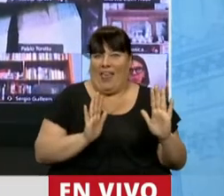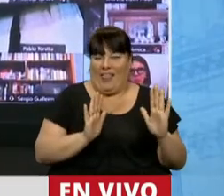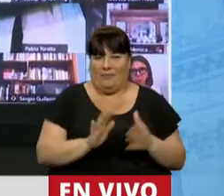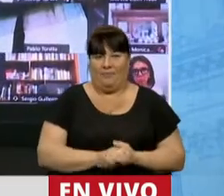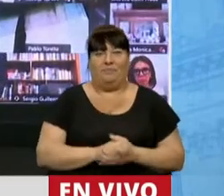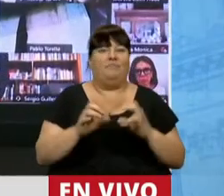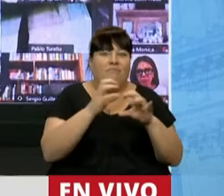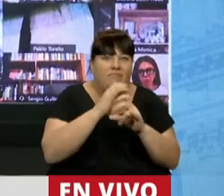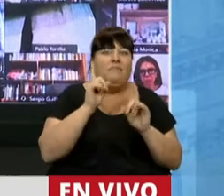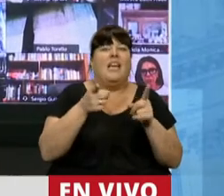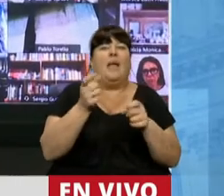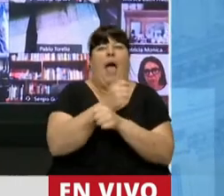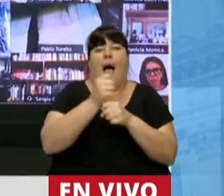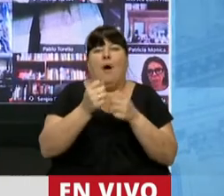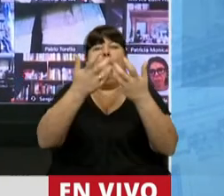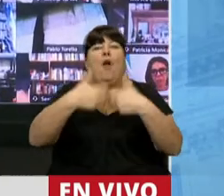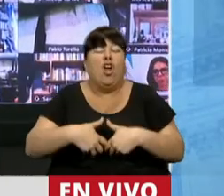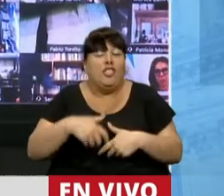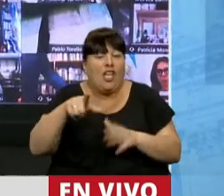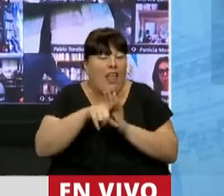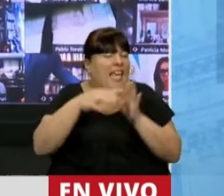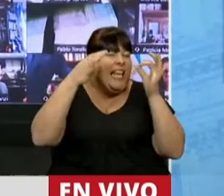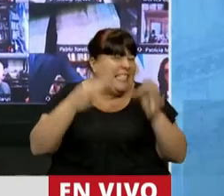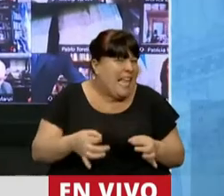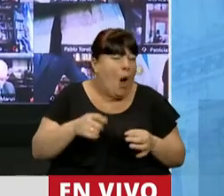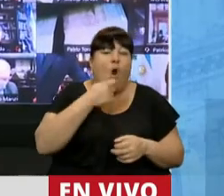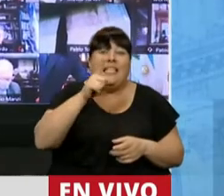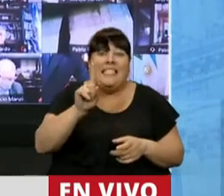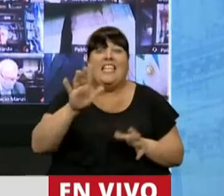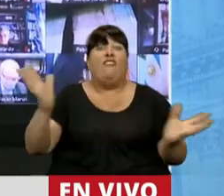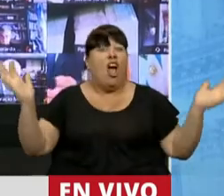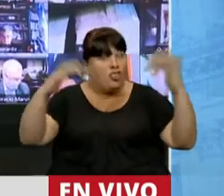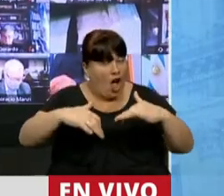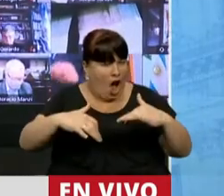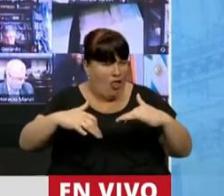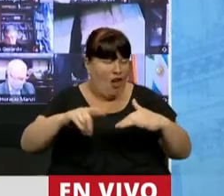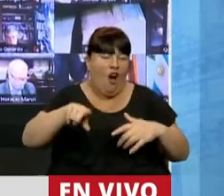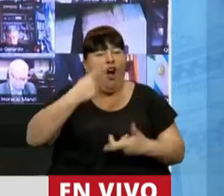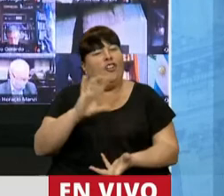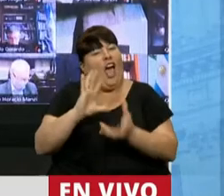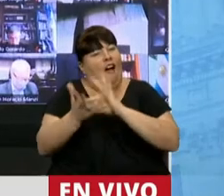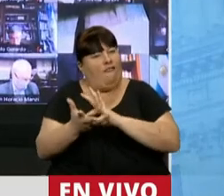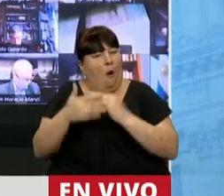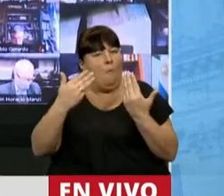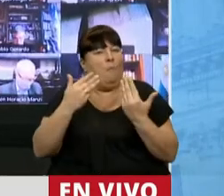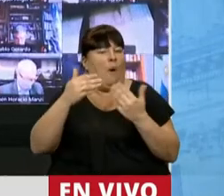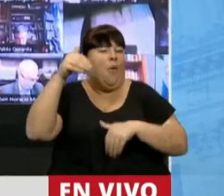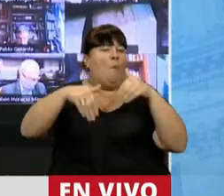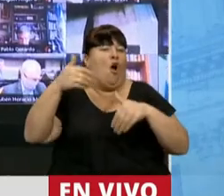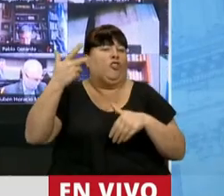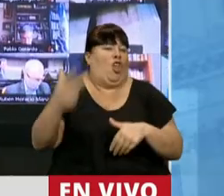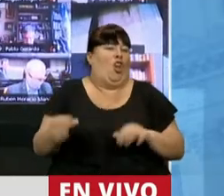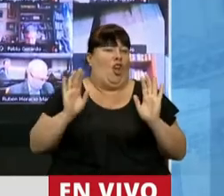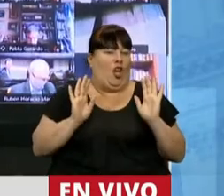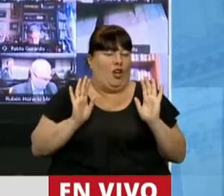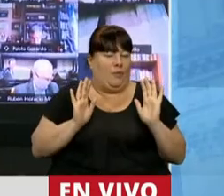tratamiento y la sanción de proyectos, que seguramente de otra forma sería otro el resultado de las votaciones.